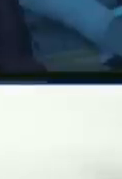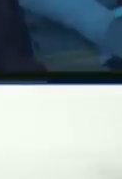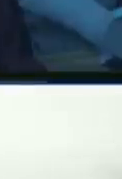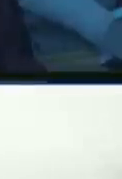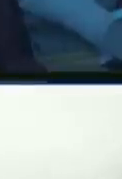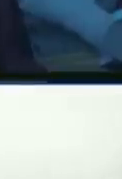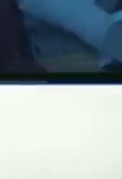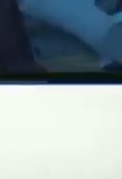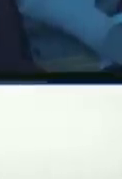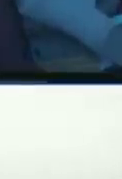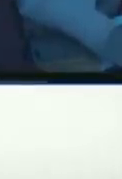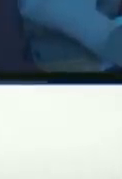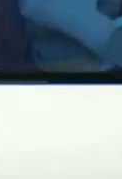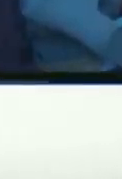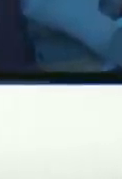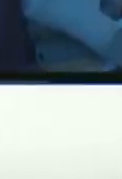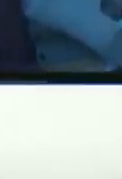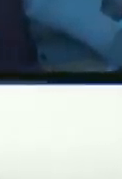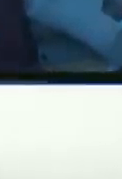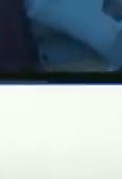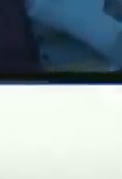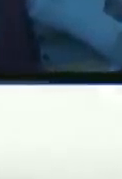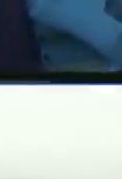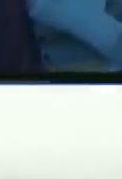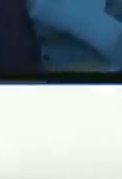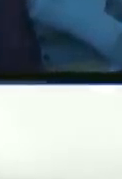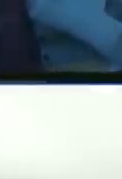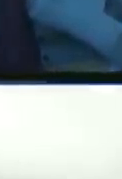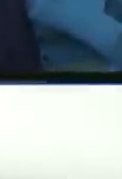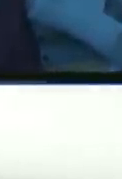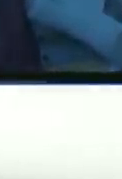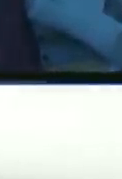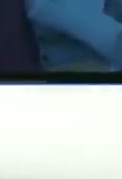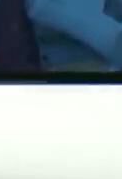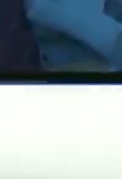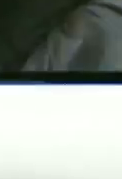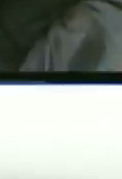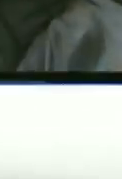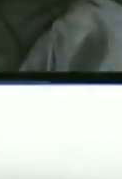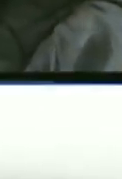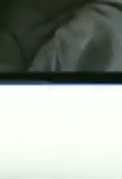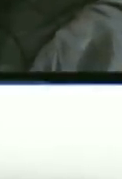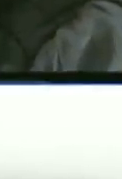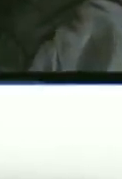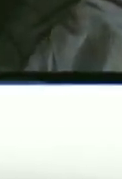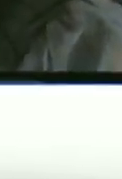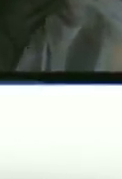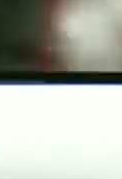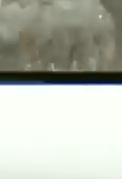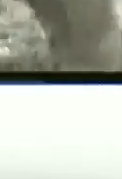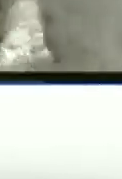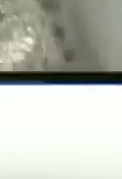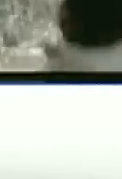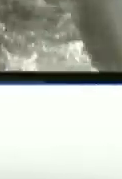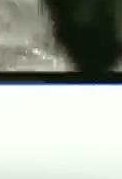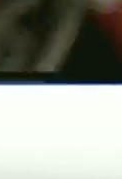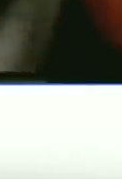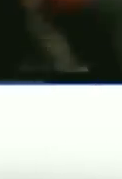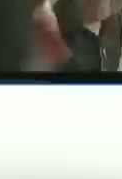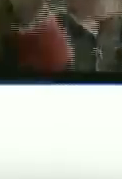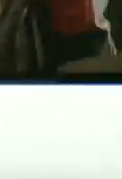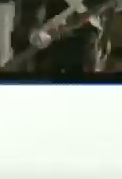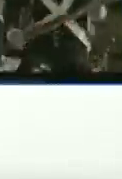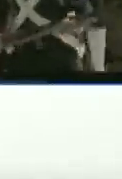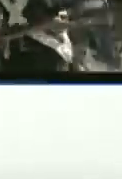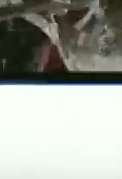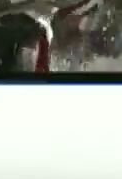que quieran acompañarnos mostrando nuestra historia desde Carabobo Camino de Libertad yo creo que la calidad de lo